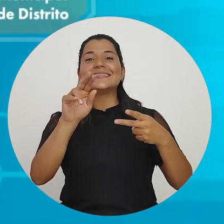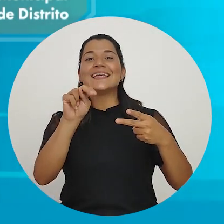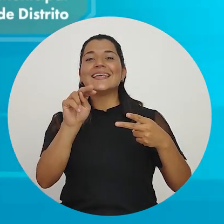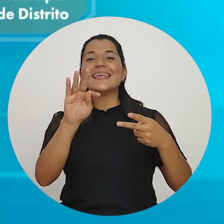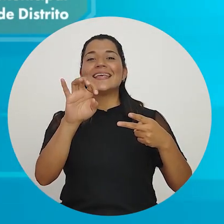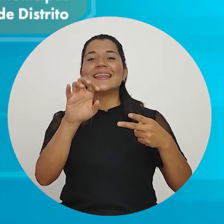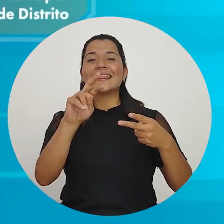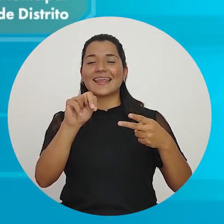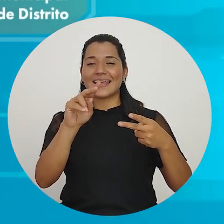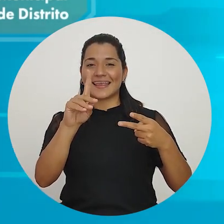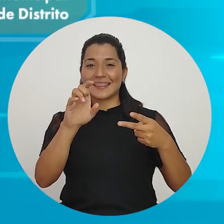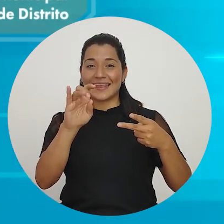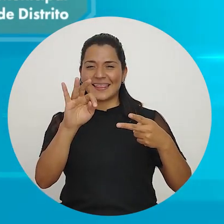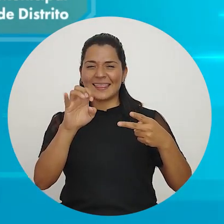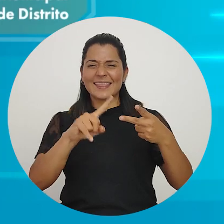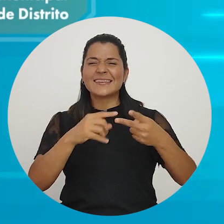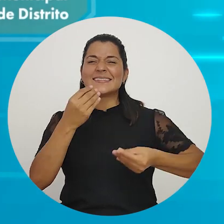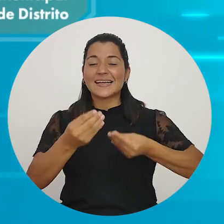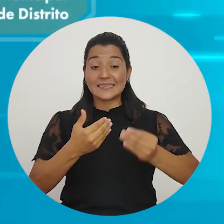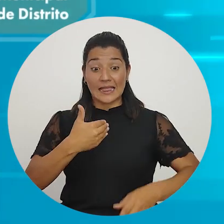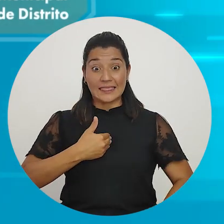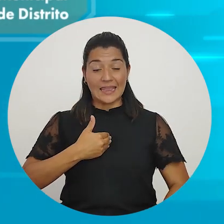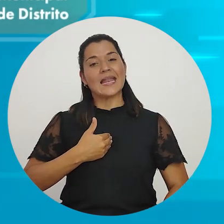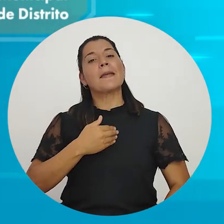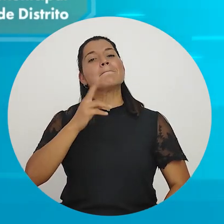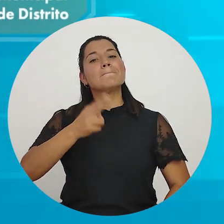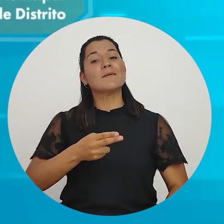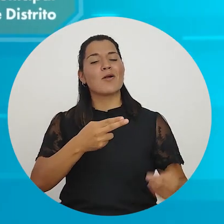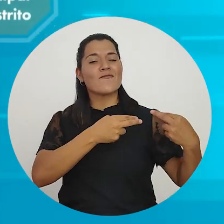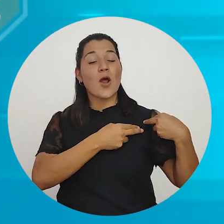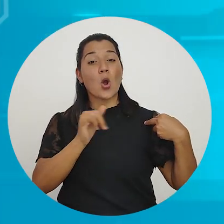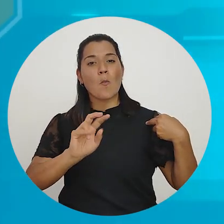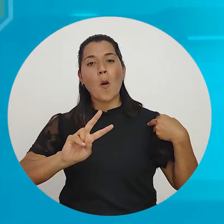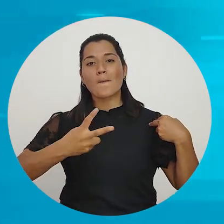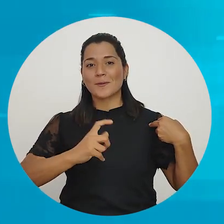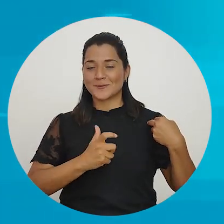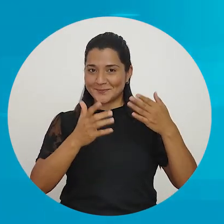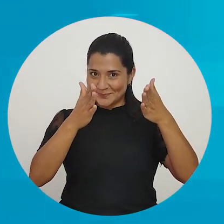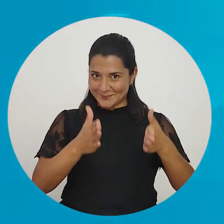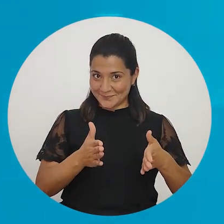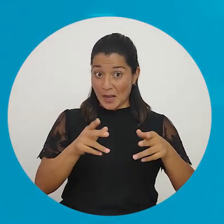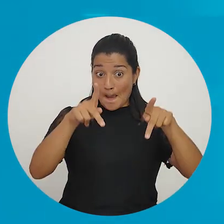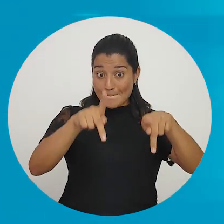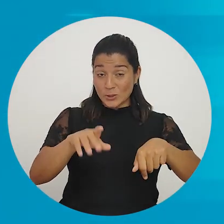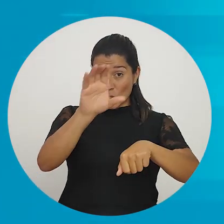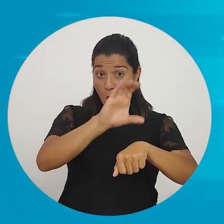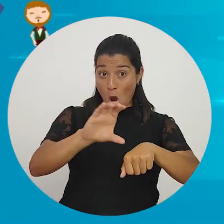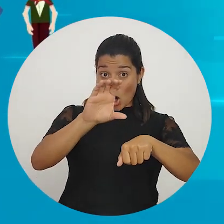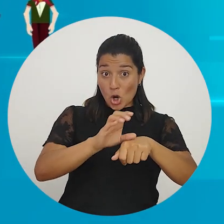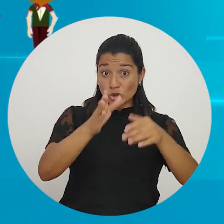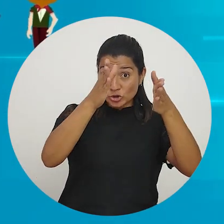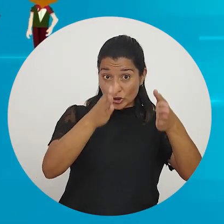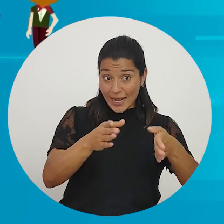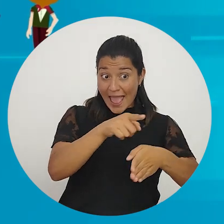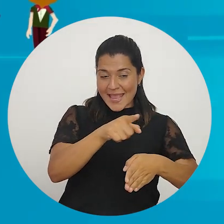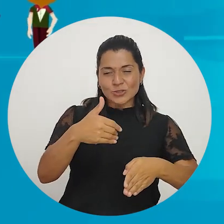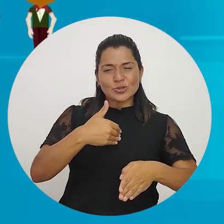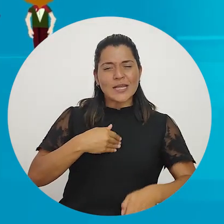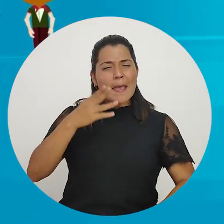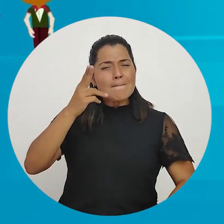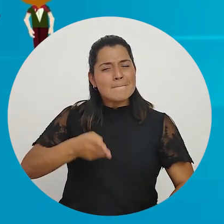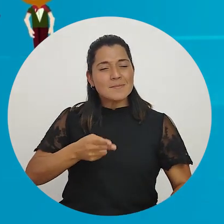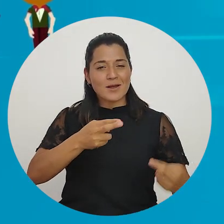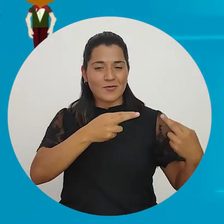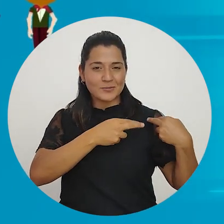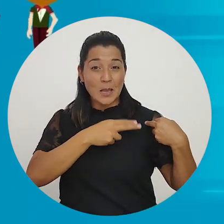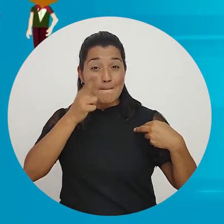una vicealcaldía las tiene también la viceintendencia. Las personas concejales municipales de distrito tienen los mismos